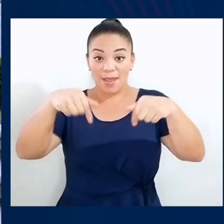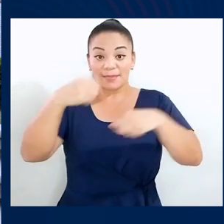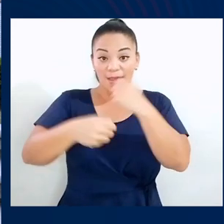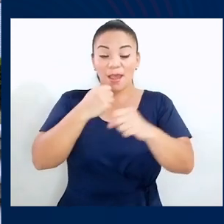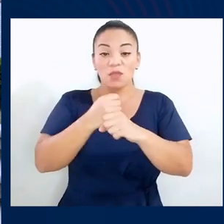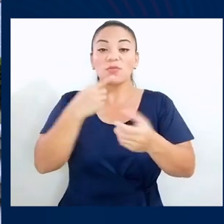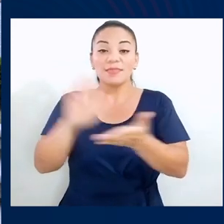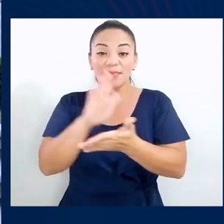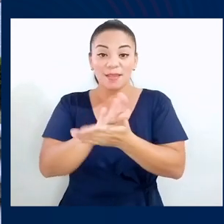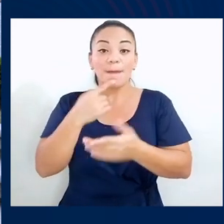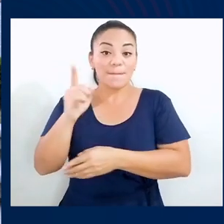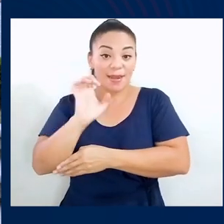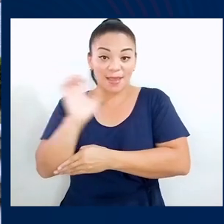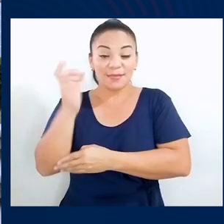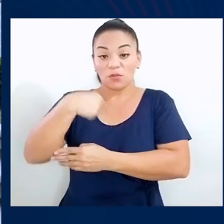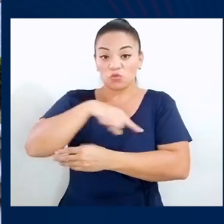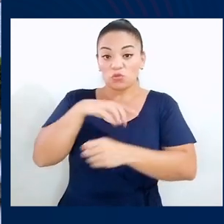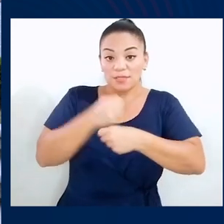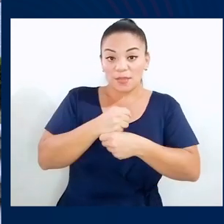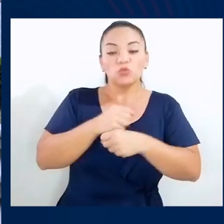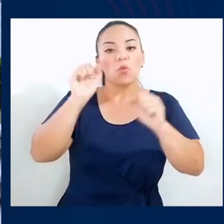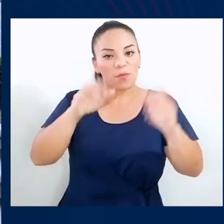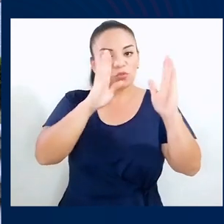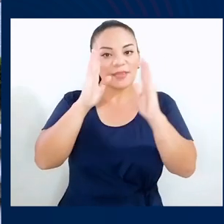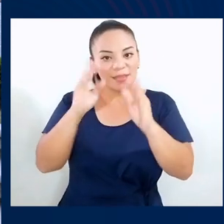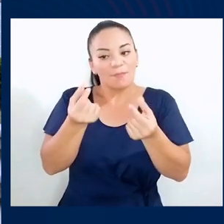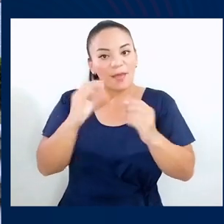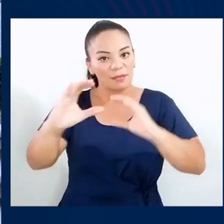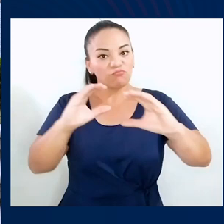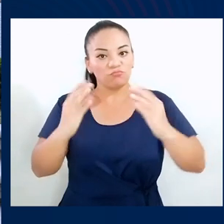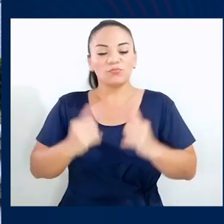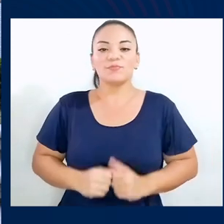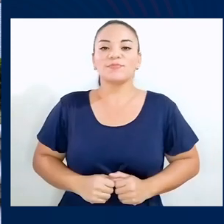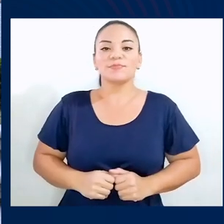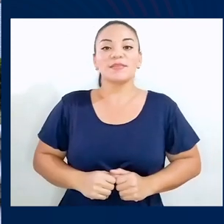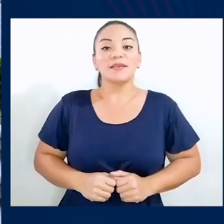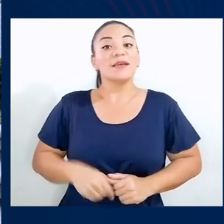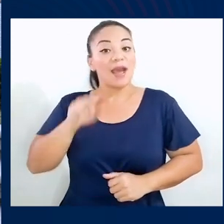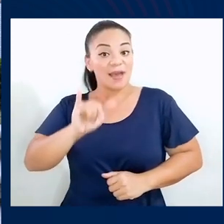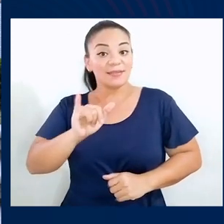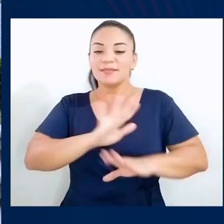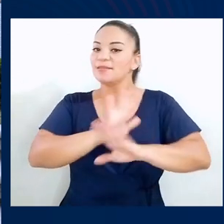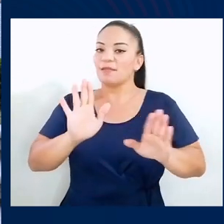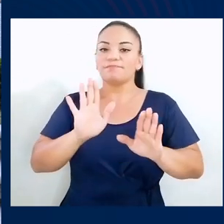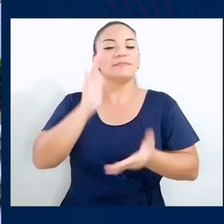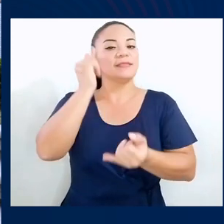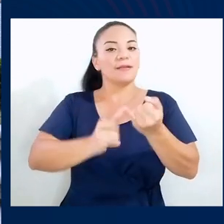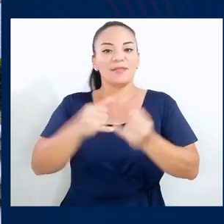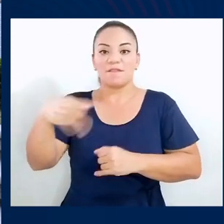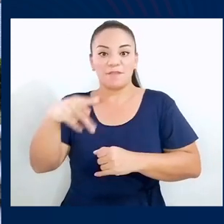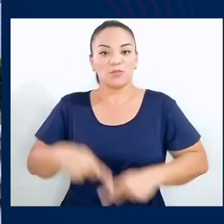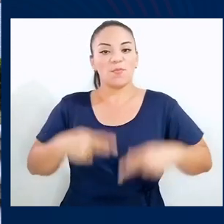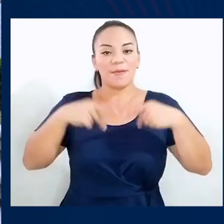importante, también le podemos dar contenido a los decretos de emergencia que nosotros como ejecutivo declaramos en este 2022.